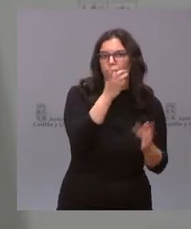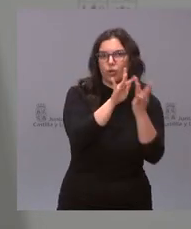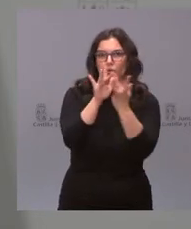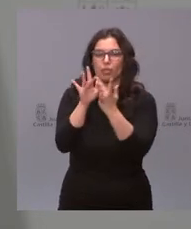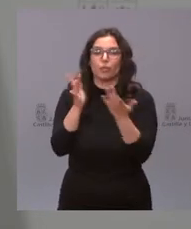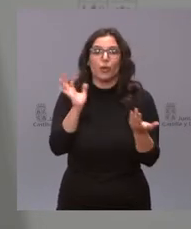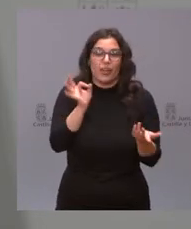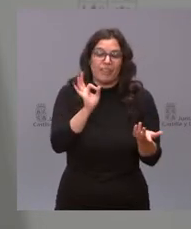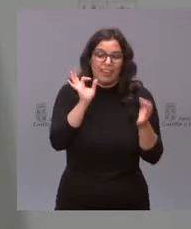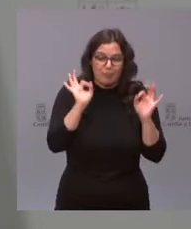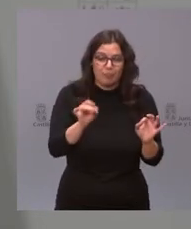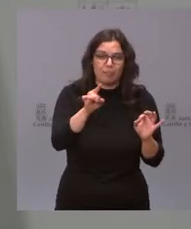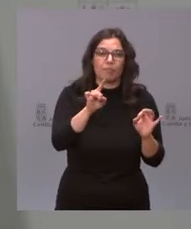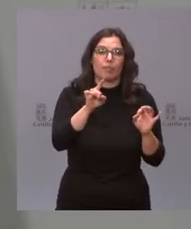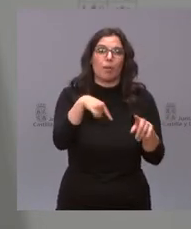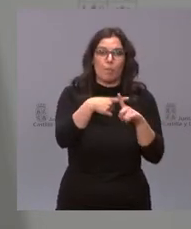verdad que con por Ávila